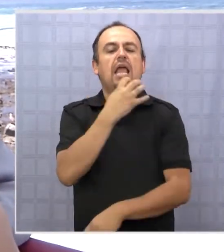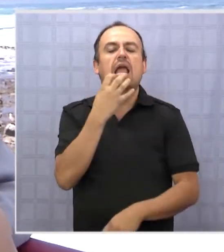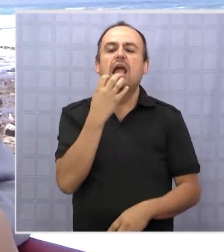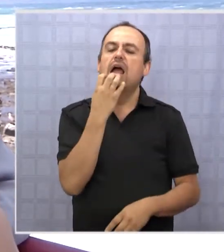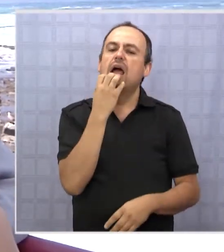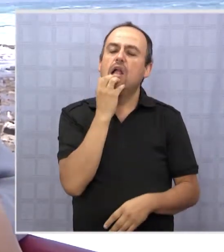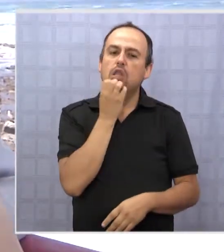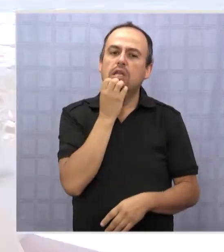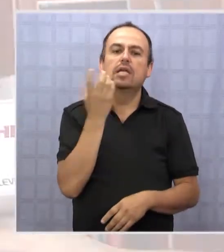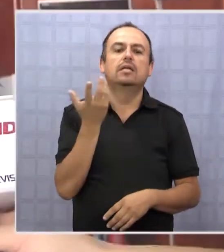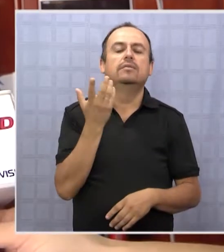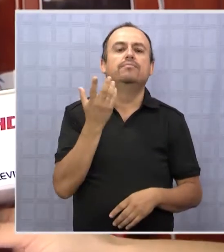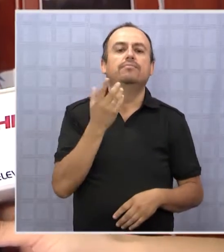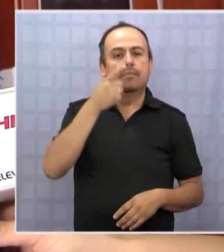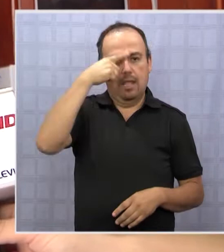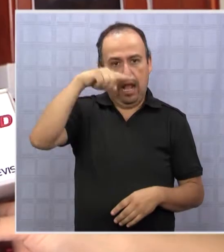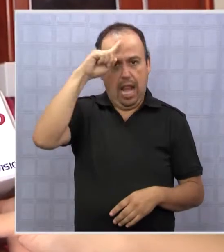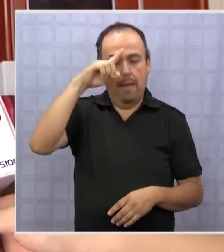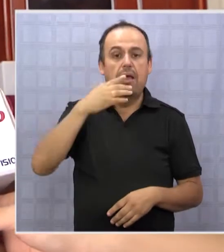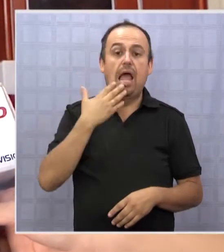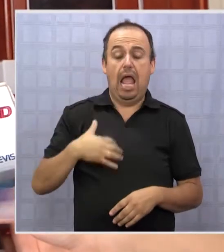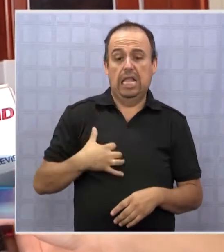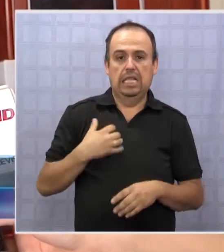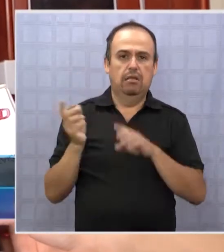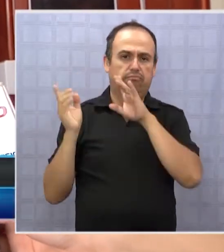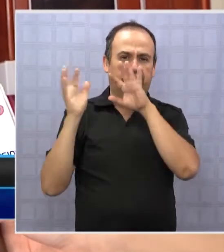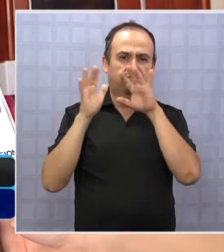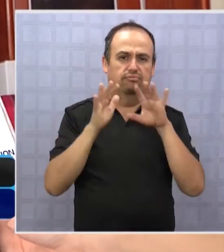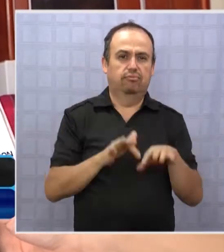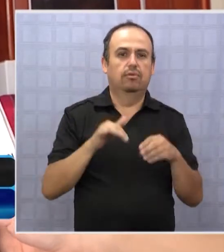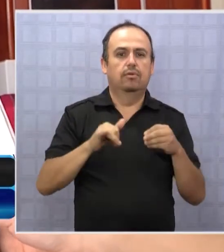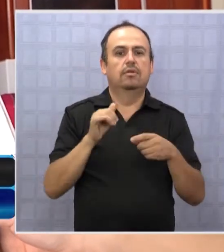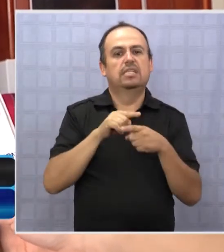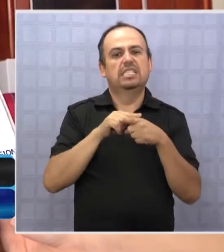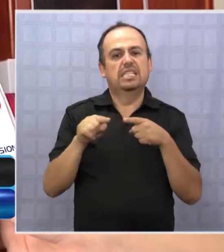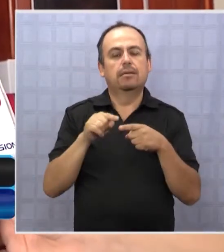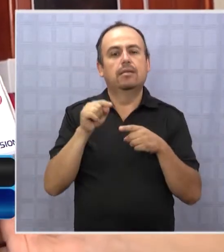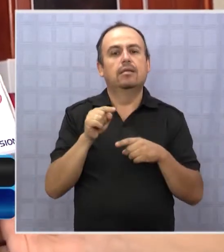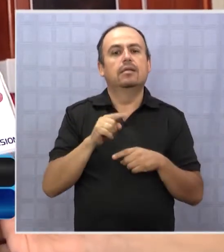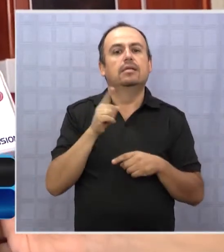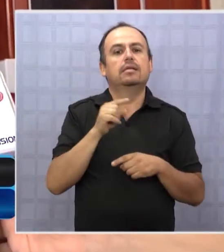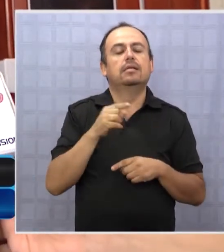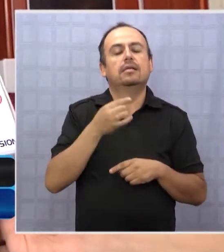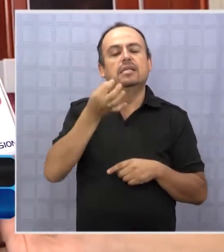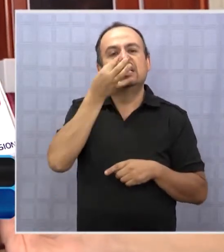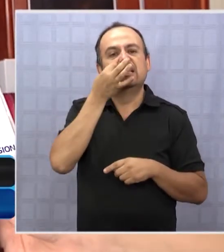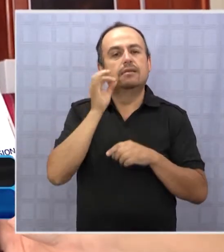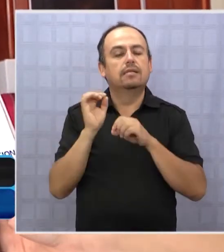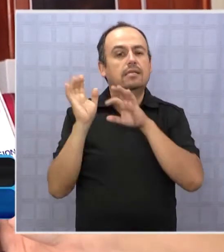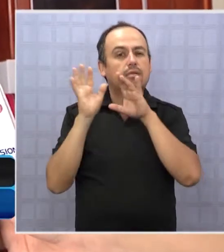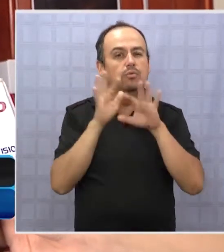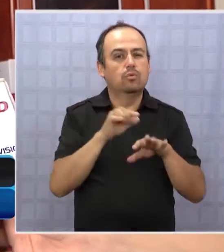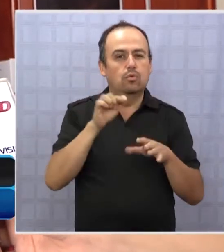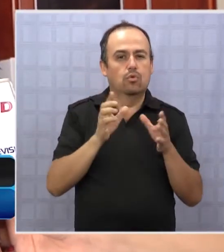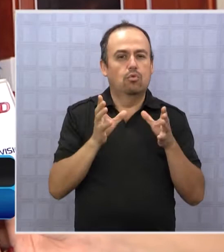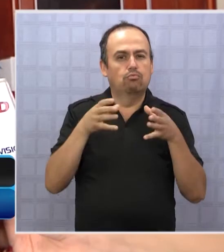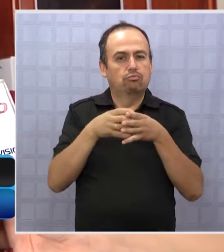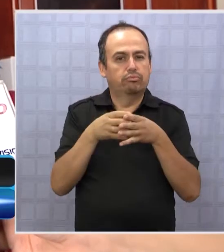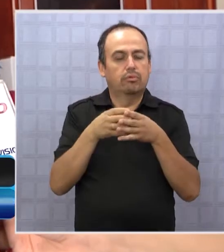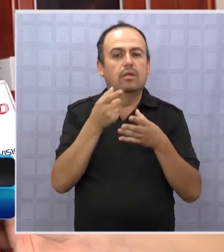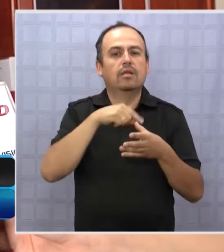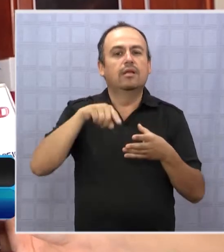y también Argentina. Mira, para Semana Santa nosotros ofrecimos por medio de Sanatur un paquete turístico, que